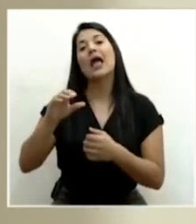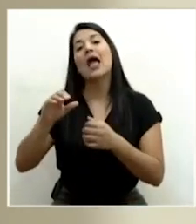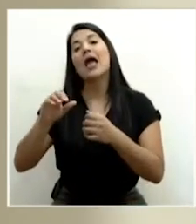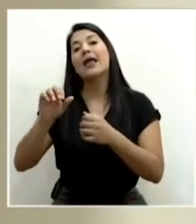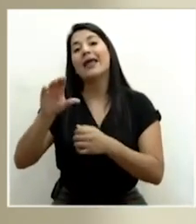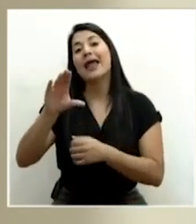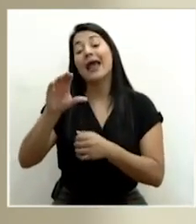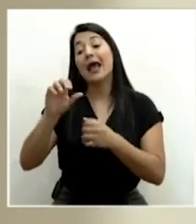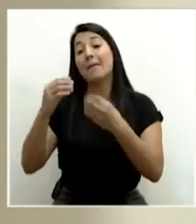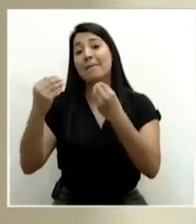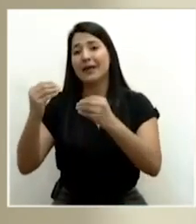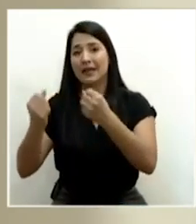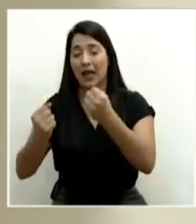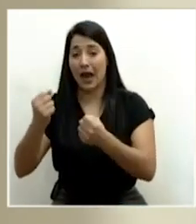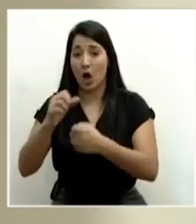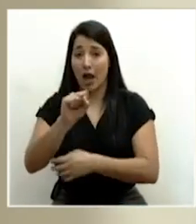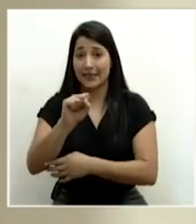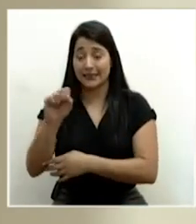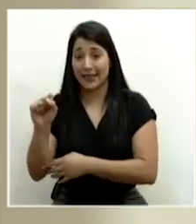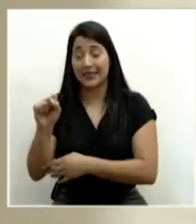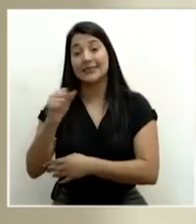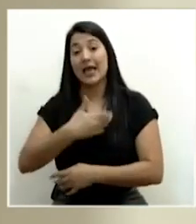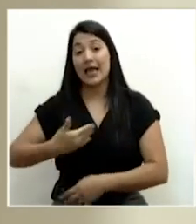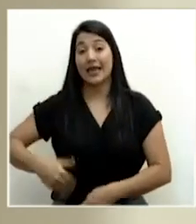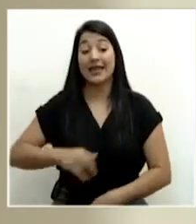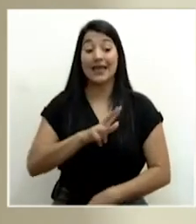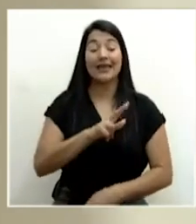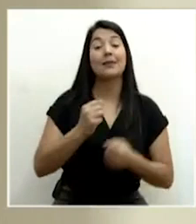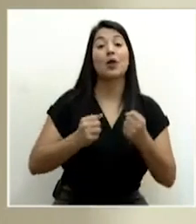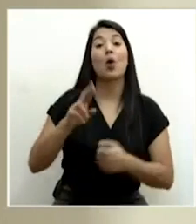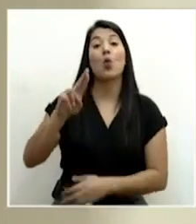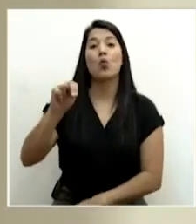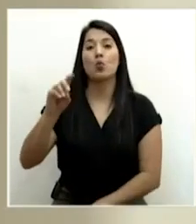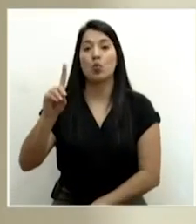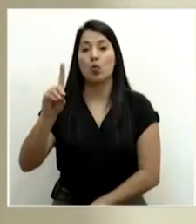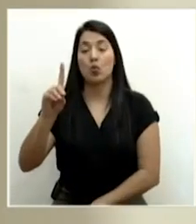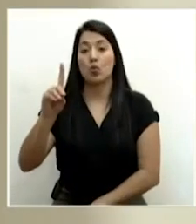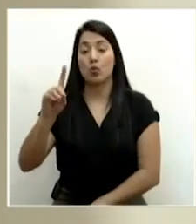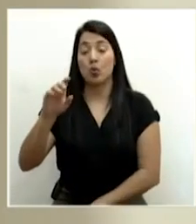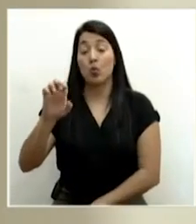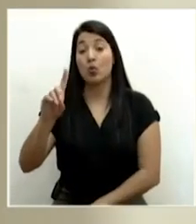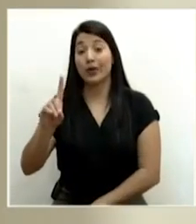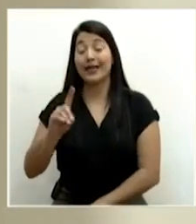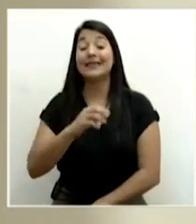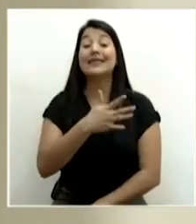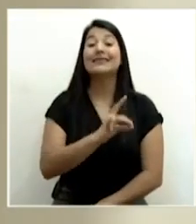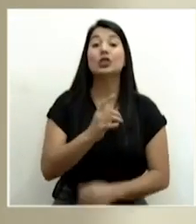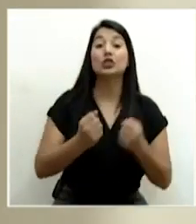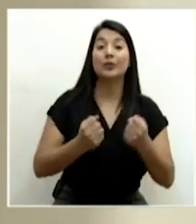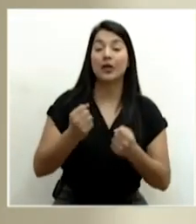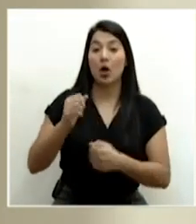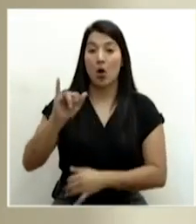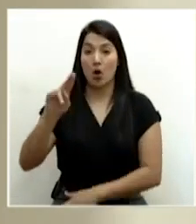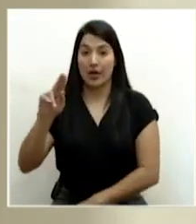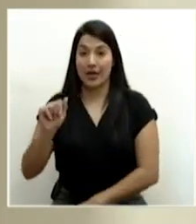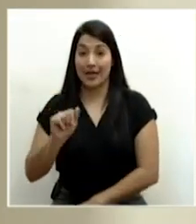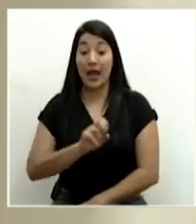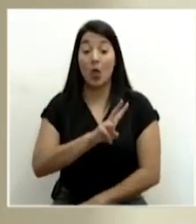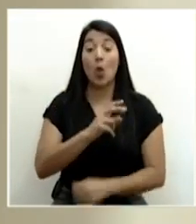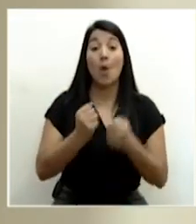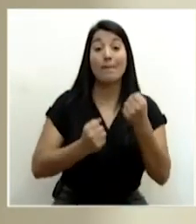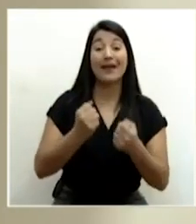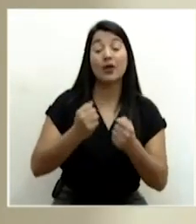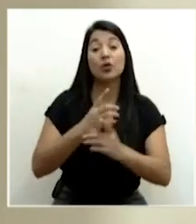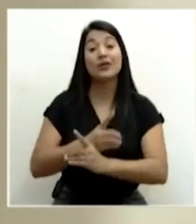S&S de Heredia, tres vehículos de la UNED, dieciocho vehículos de el INA, dos vehículos de la